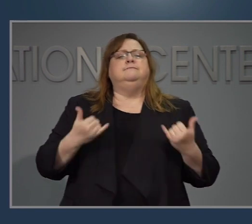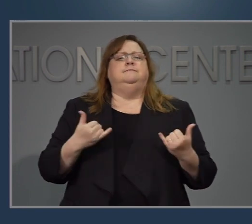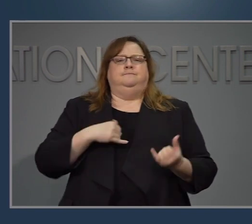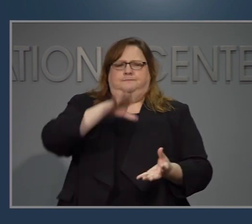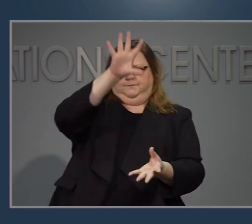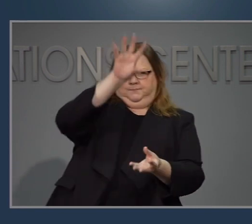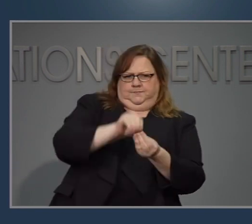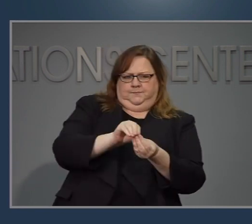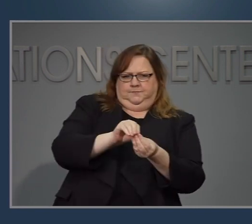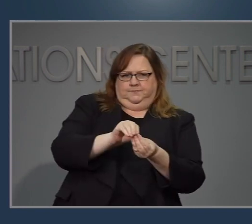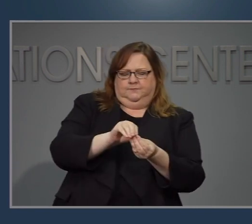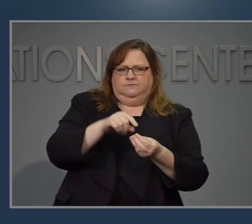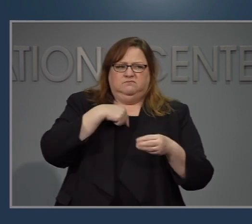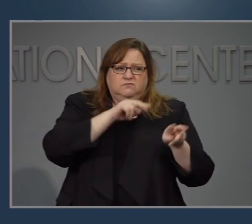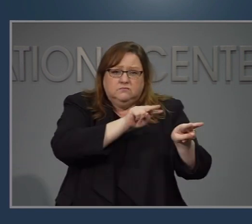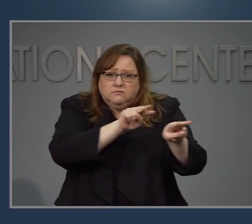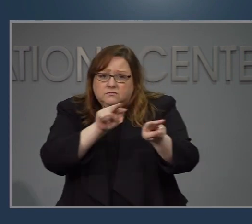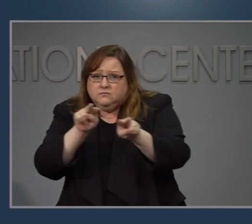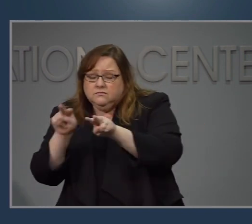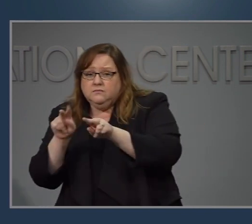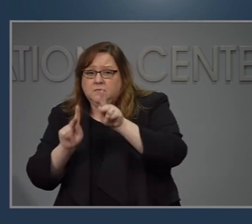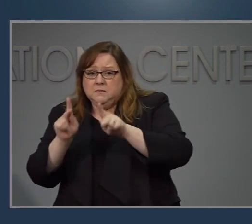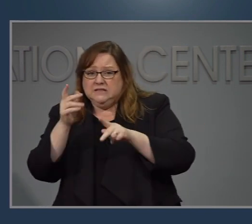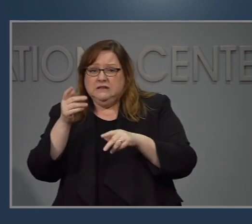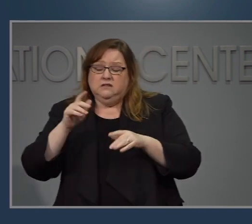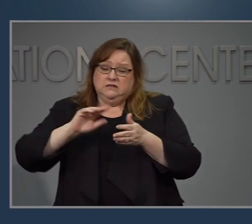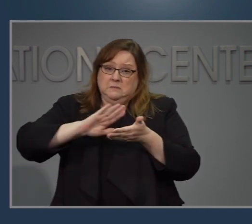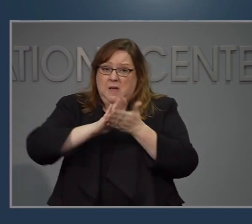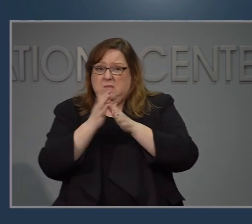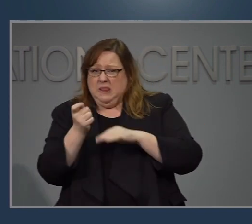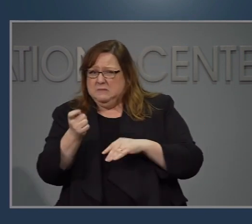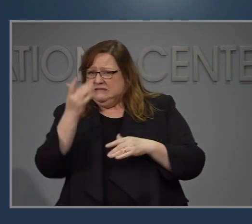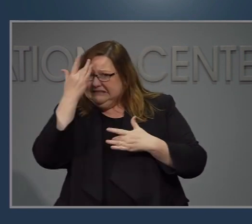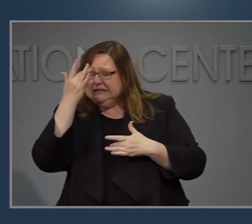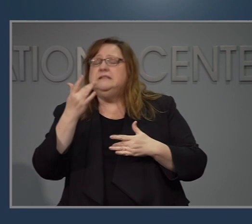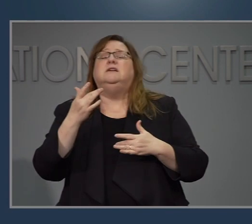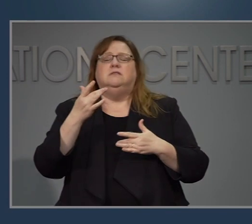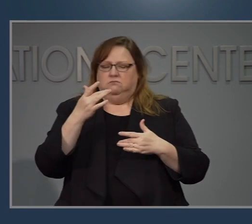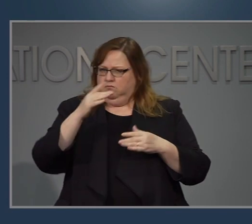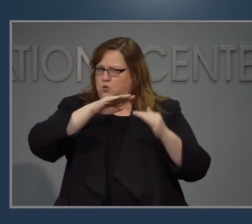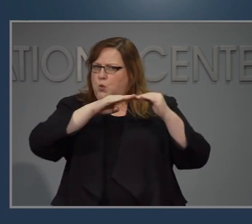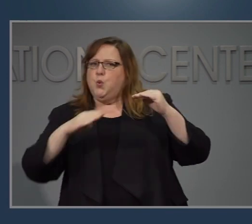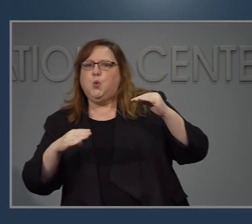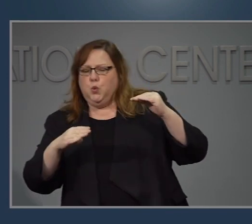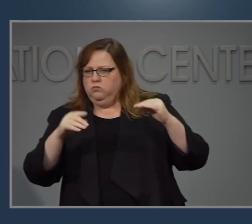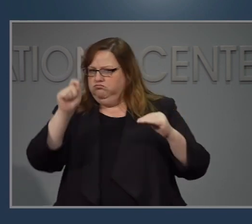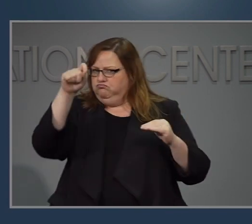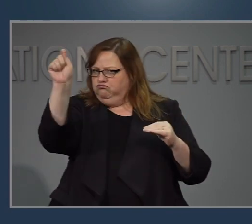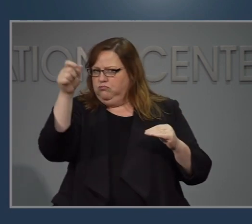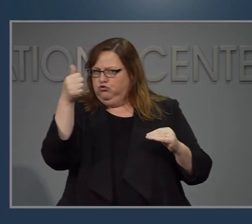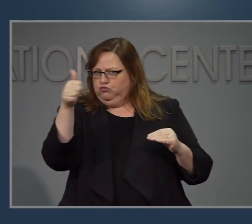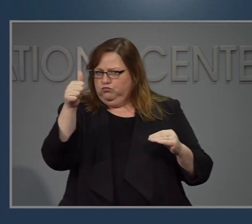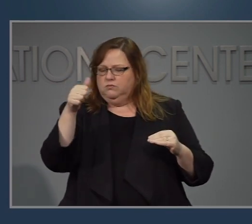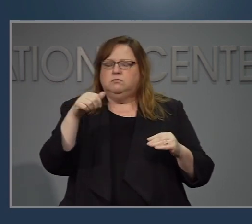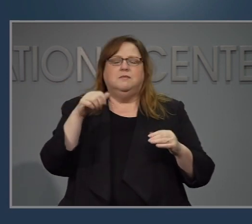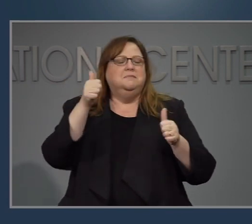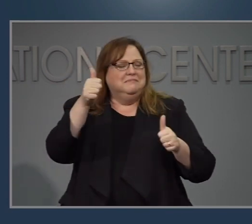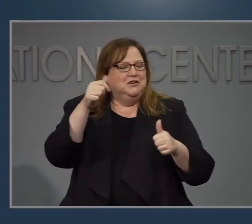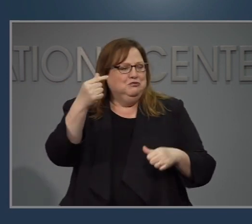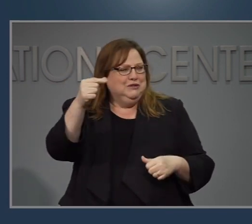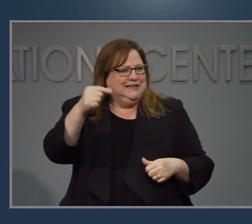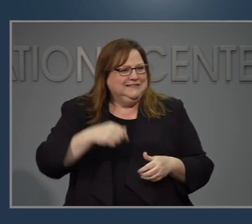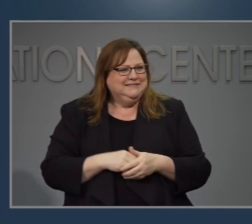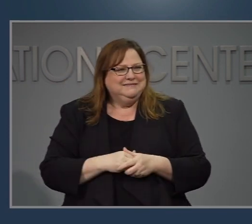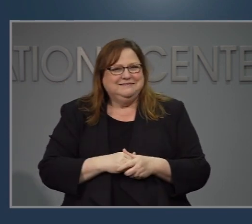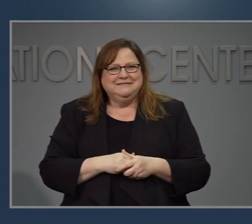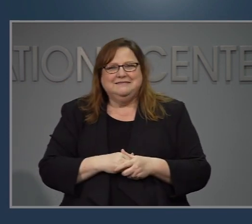día de hoy los datos de vigilancia muestra que está bajando le damos una buena calificación. La trayectoria de